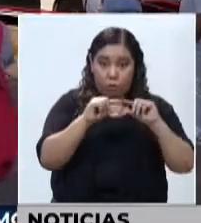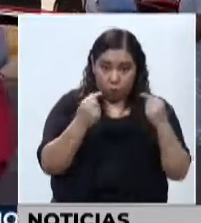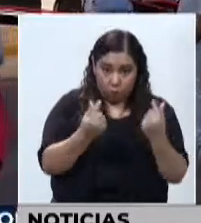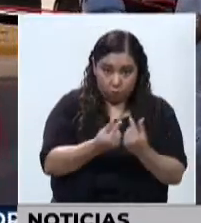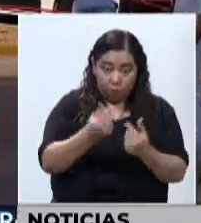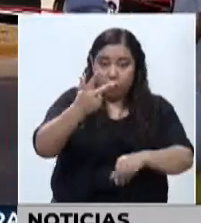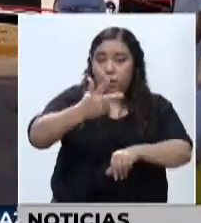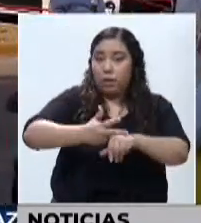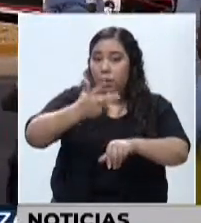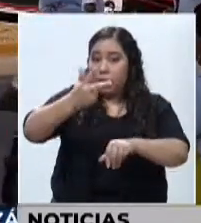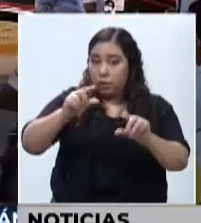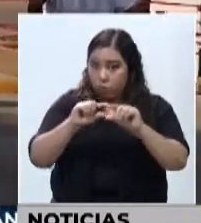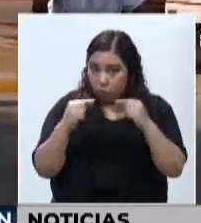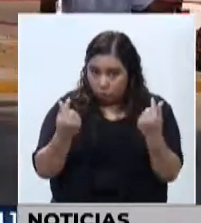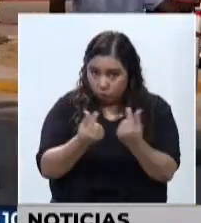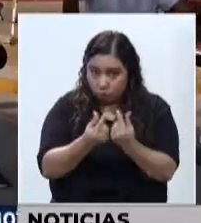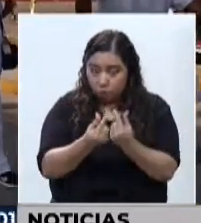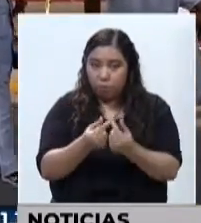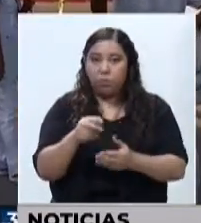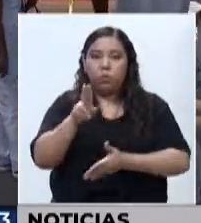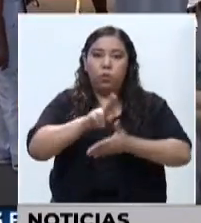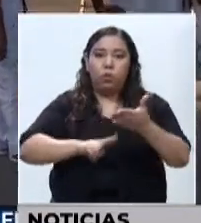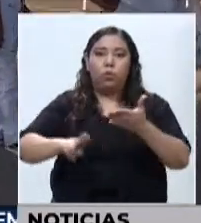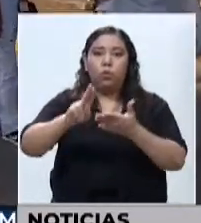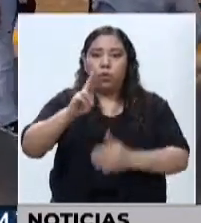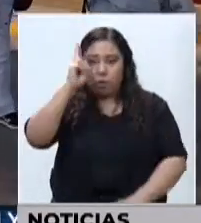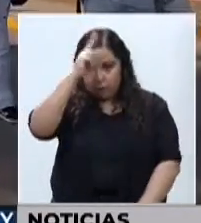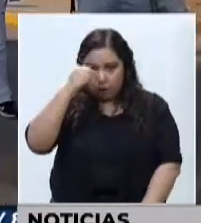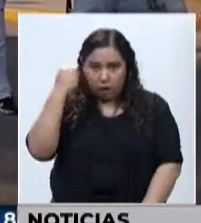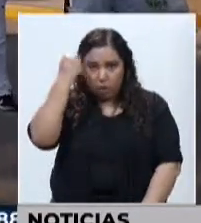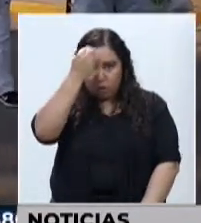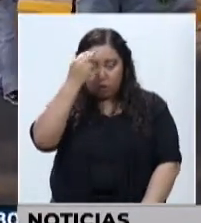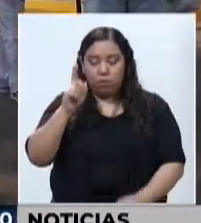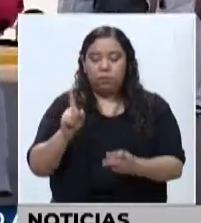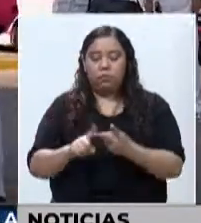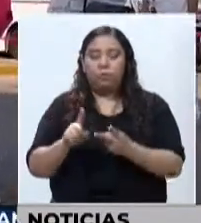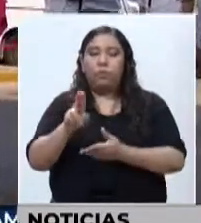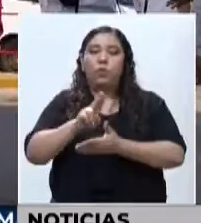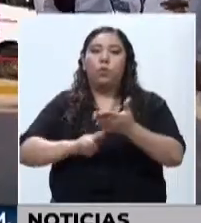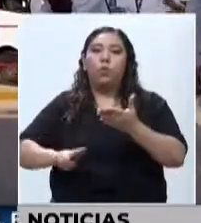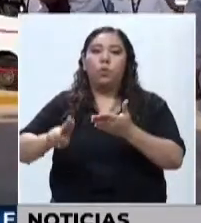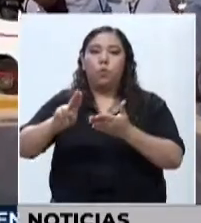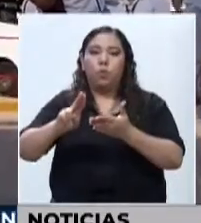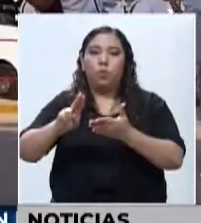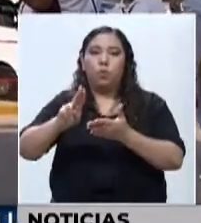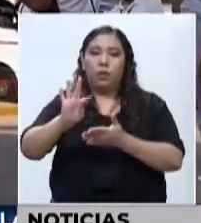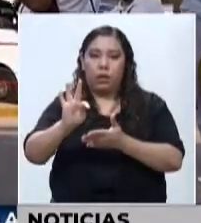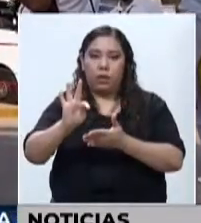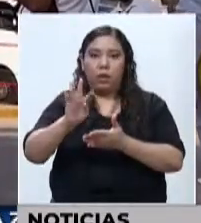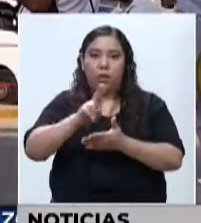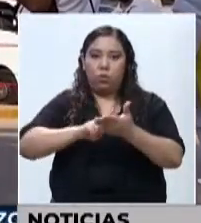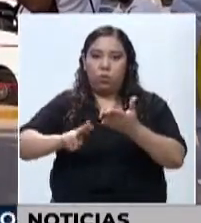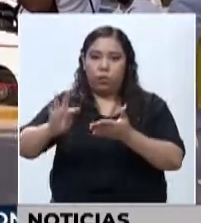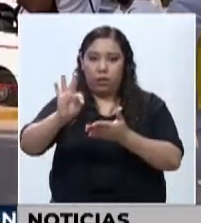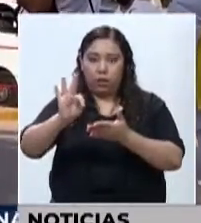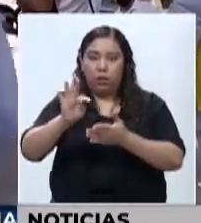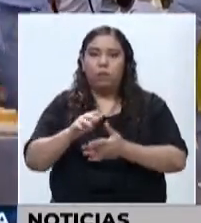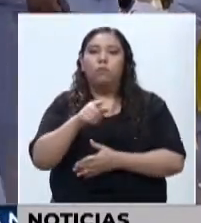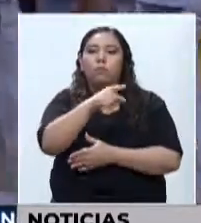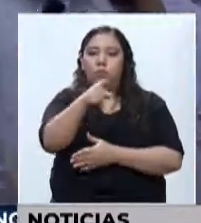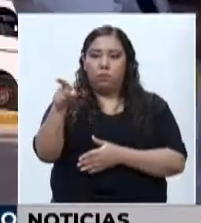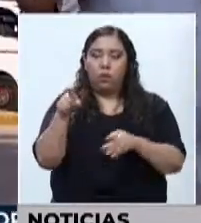ciencias médicas que pertenecen a la Universidad Católica de Honduras y la Universidad Tecnológica Centroamericana Unitec que serán